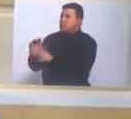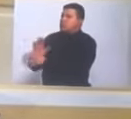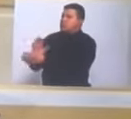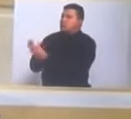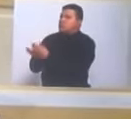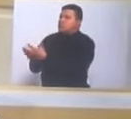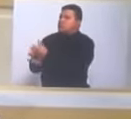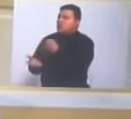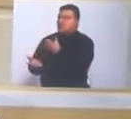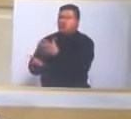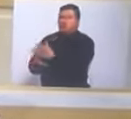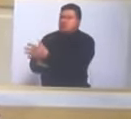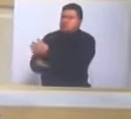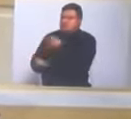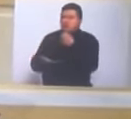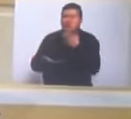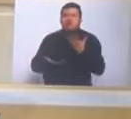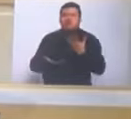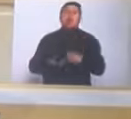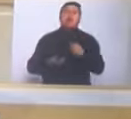Esas son las preocupaciones.